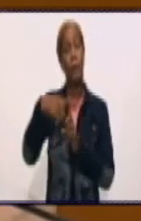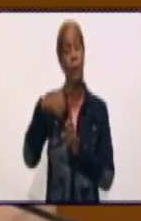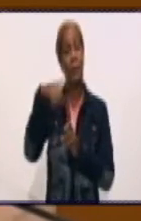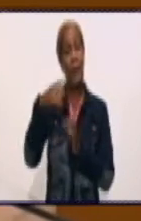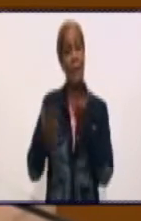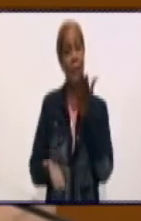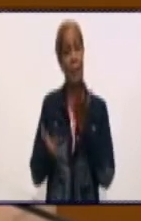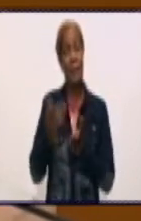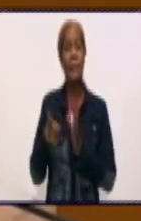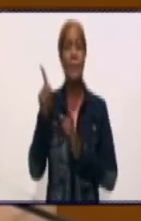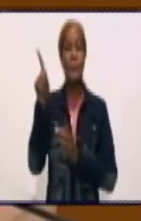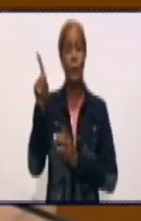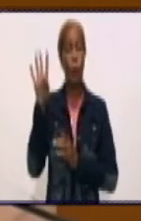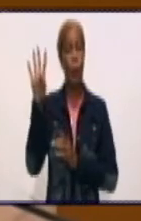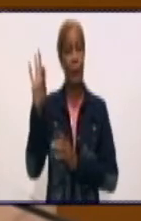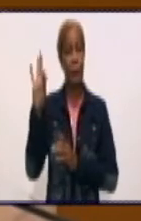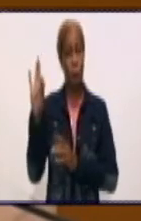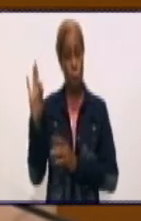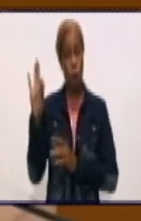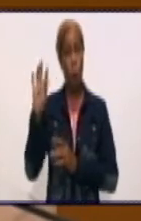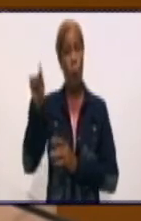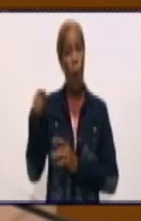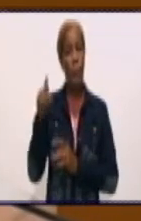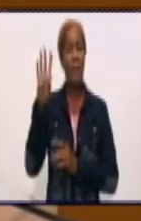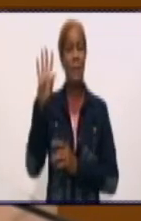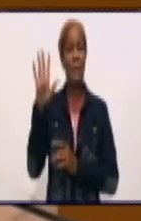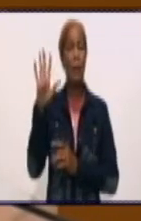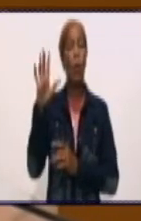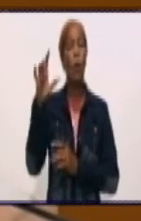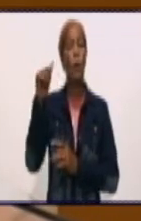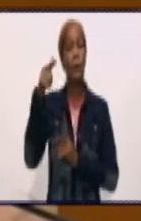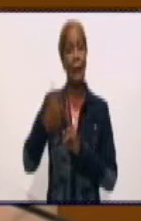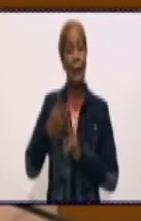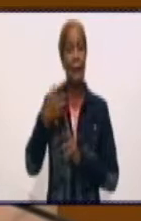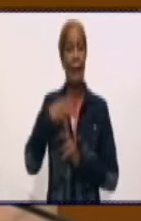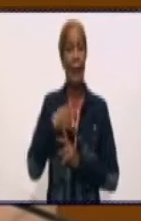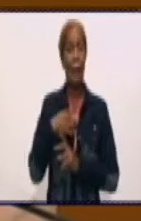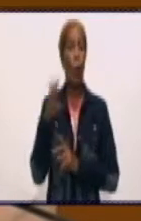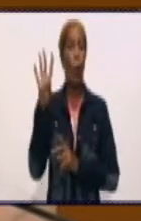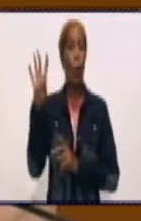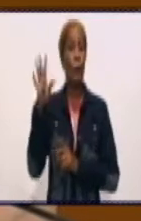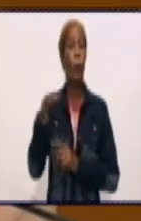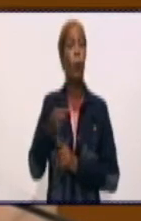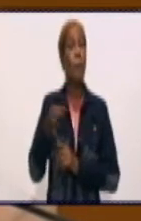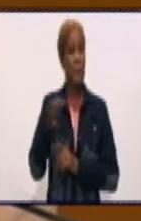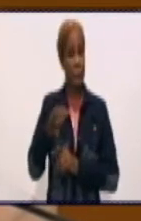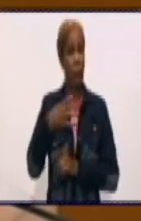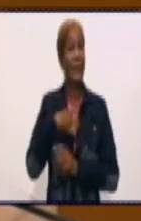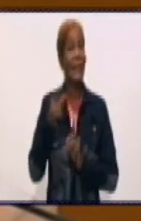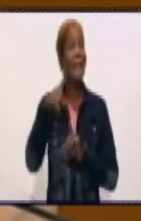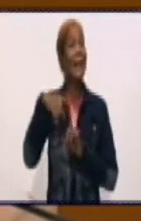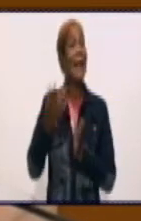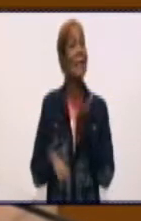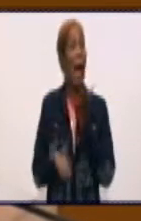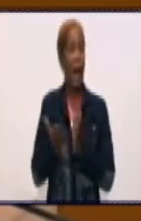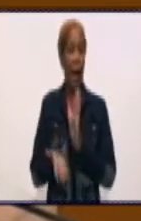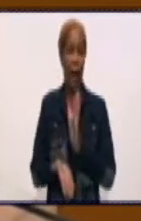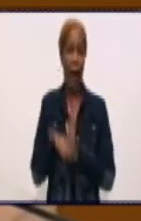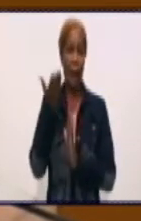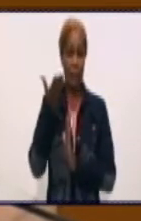258,7, y tenemos cuatro municipios que tienen una tasa por encima de la tasa provincial,